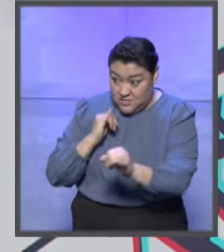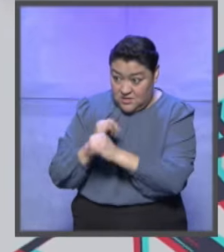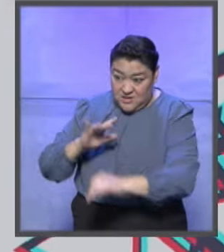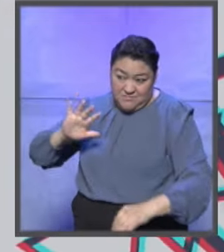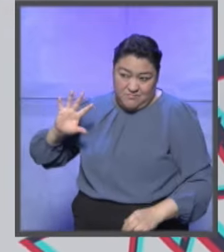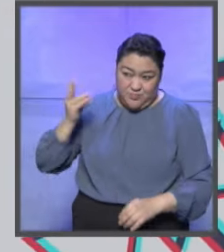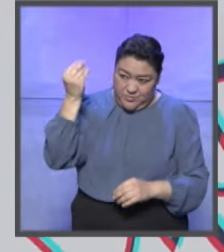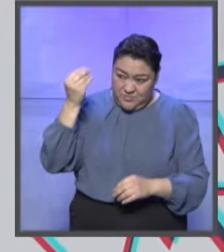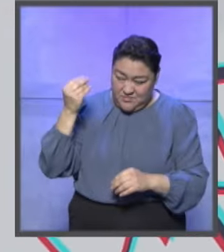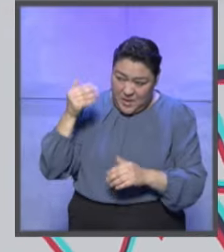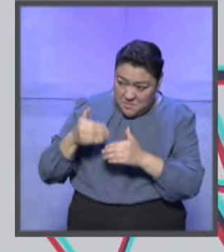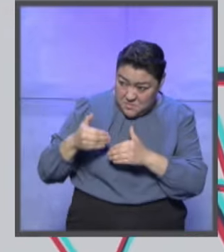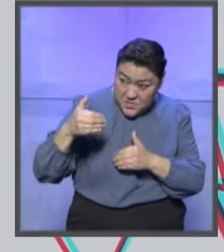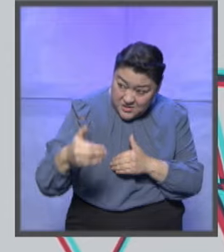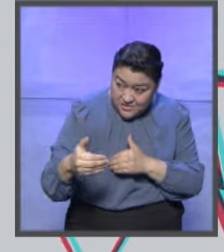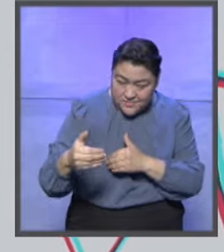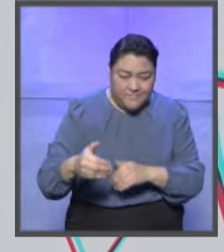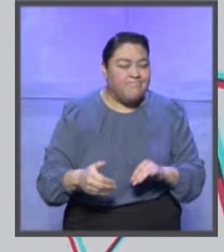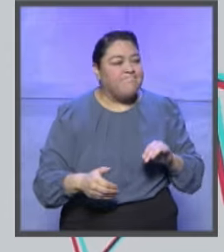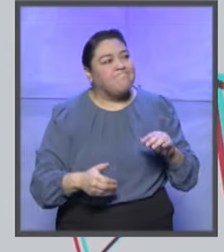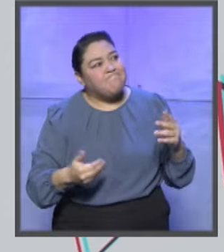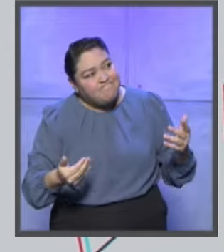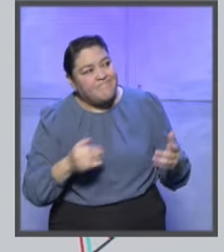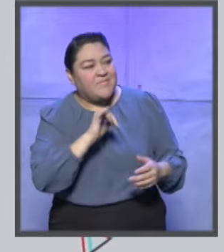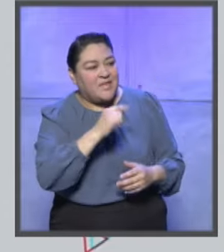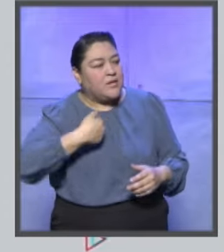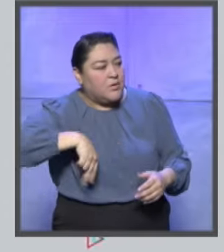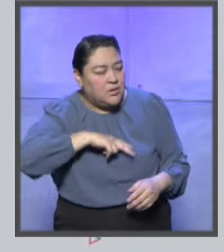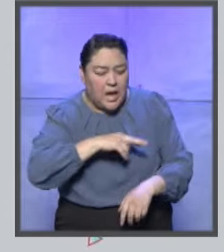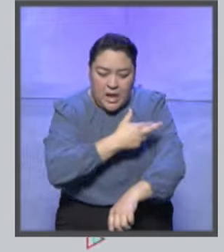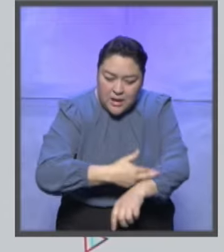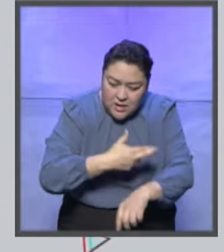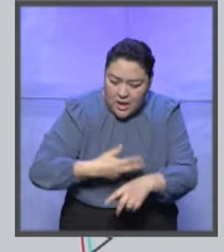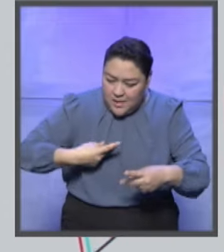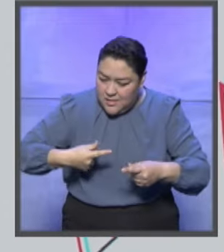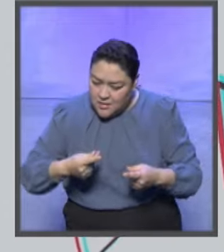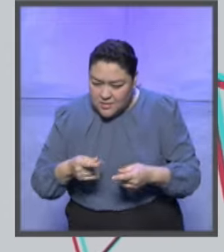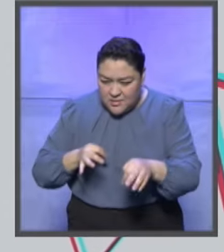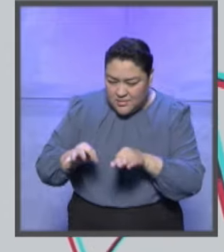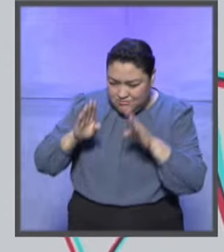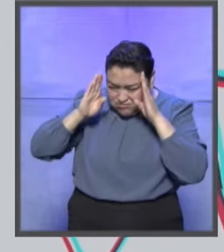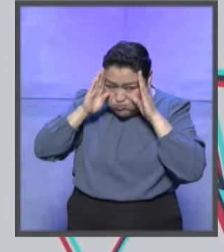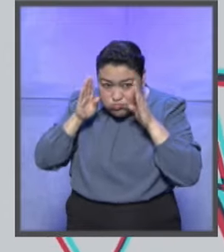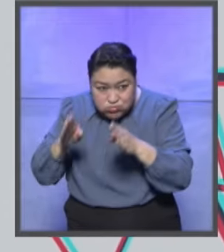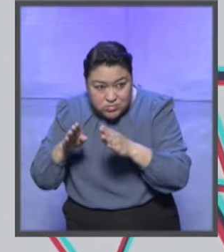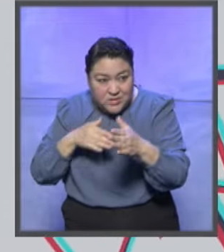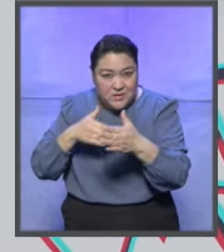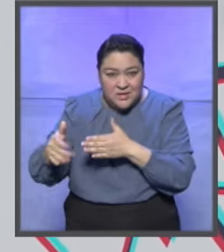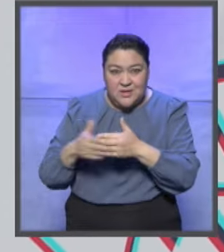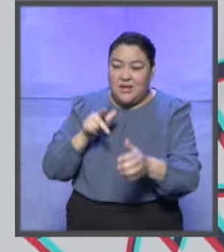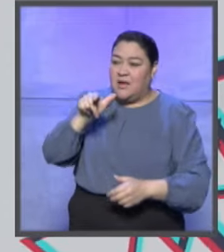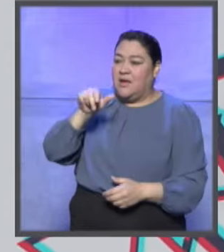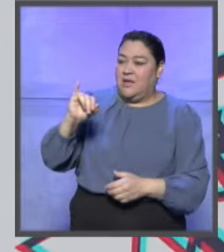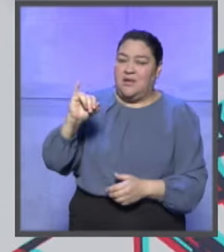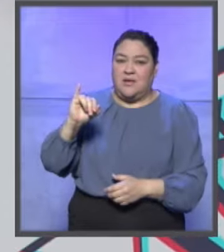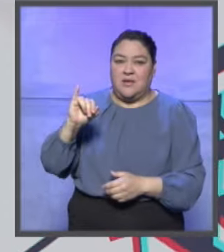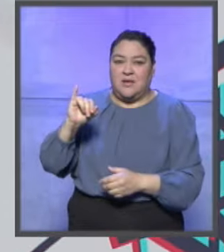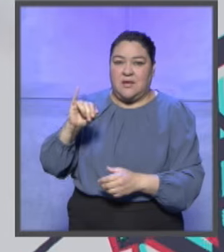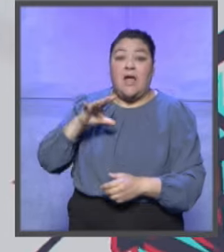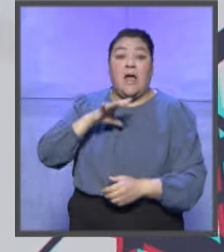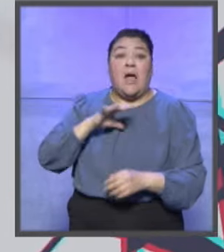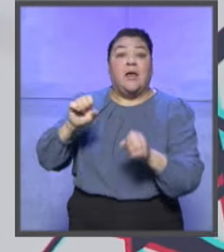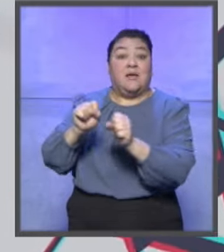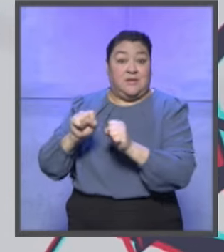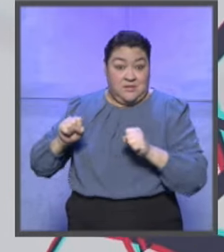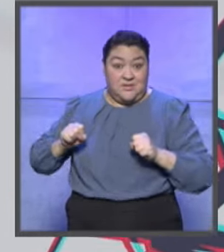digital? Yo creo que hemos enfocado todas, muchas de nuestras pilas, de nuestra energía a eso, Para ir a eso. Para llegar a eso. Tenemos